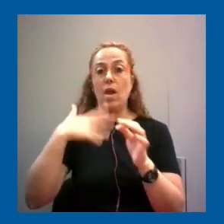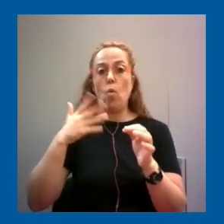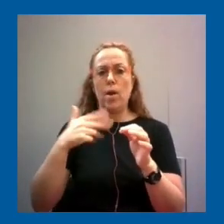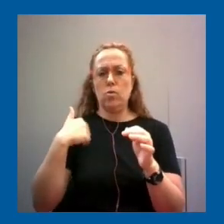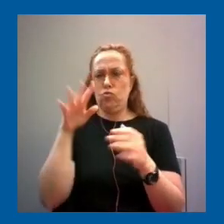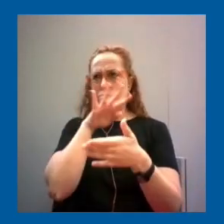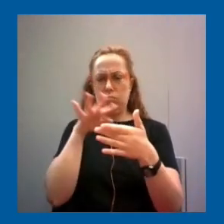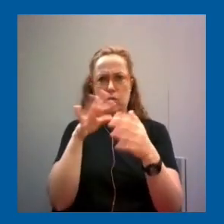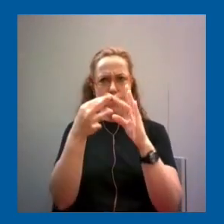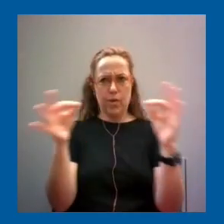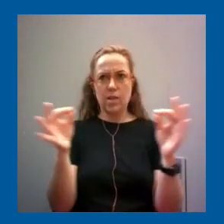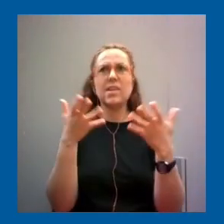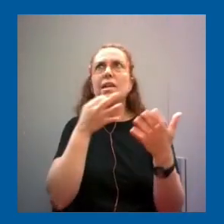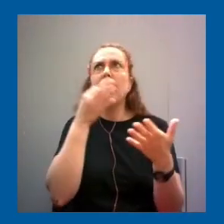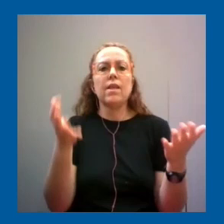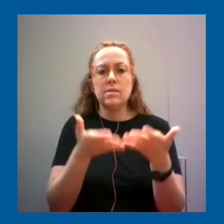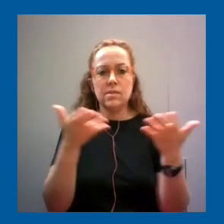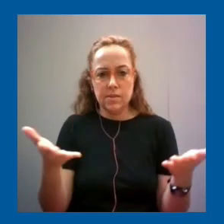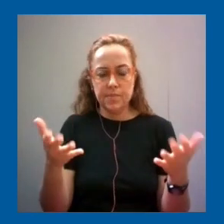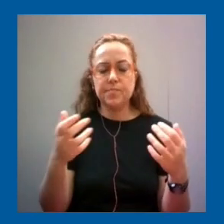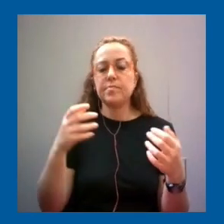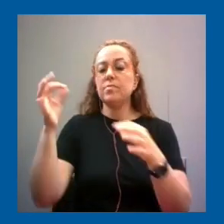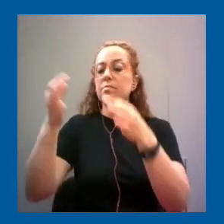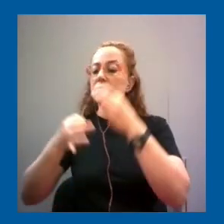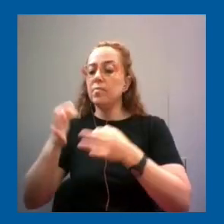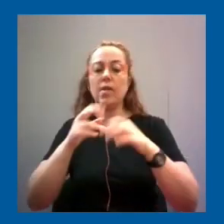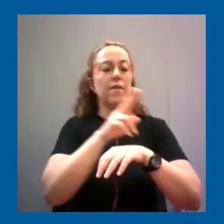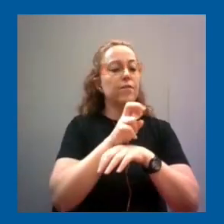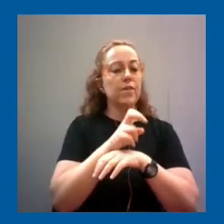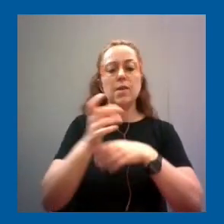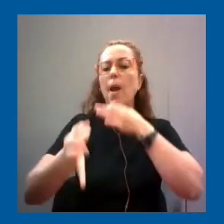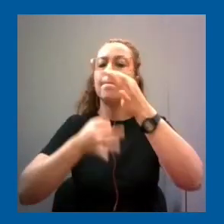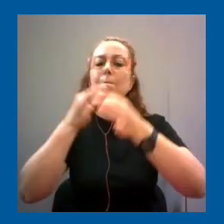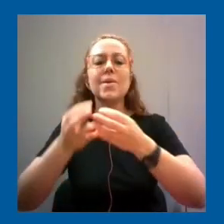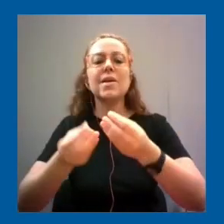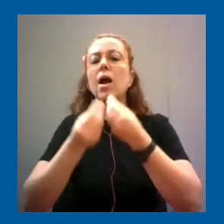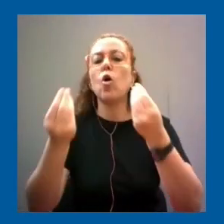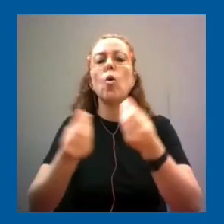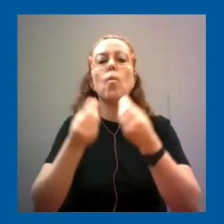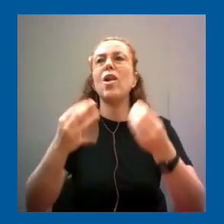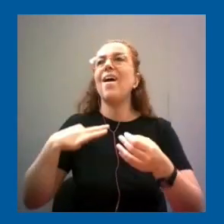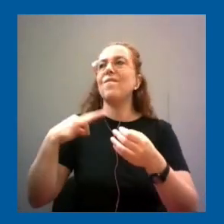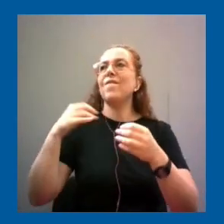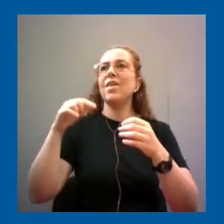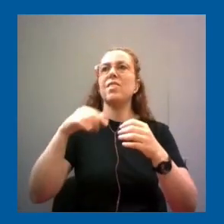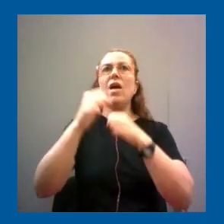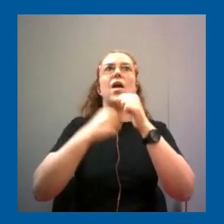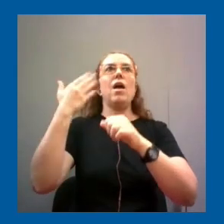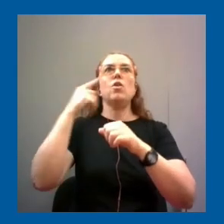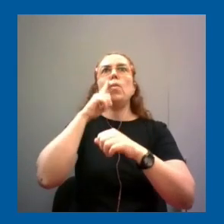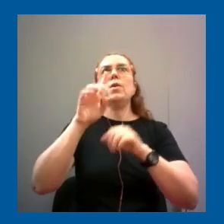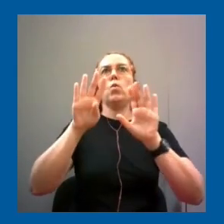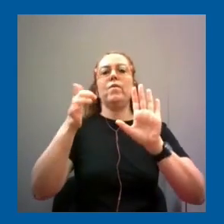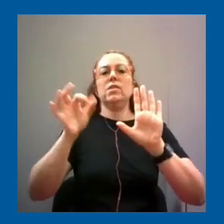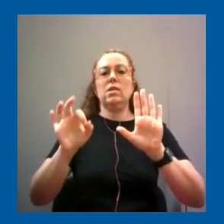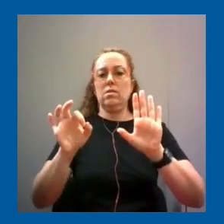entiendo que para él la química y la física explicaban toda la base de lo que era la vida en los 60. Más allá de que en los 60